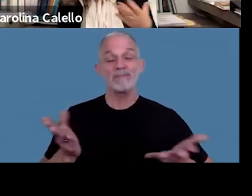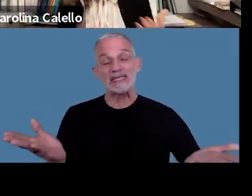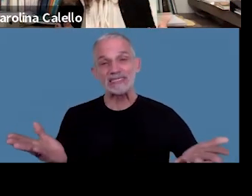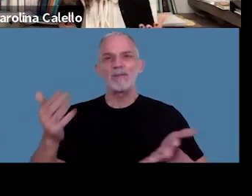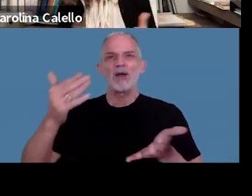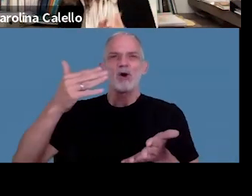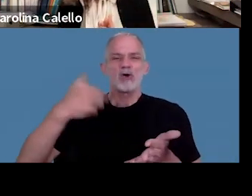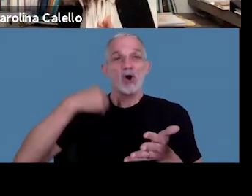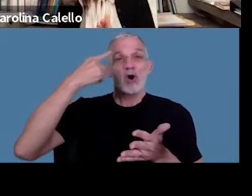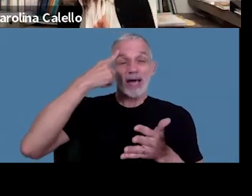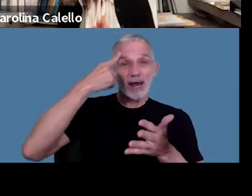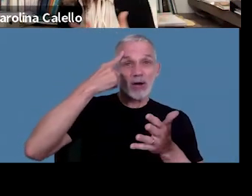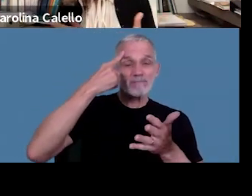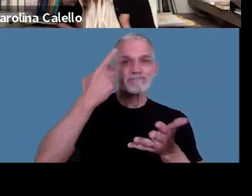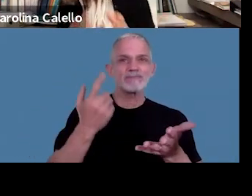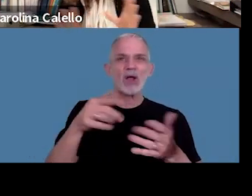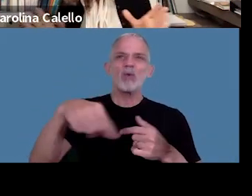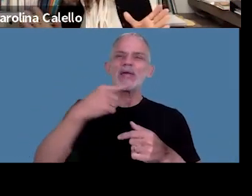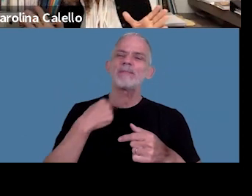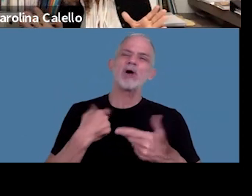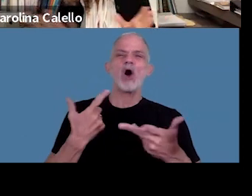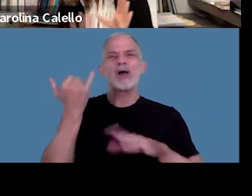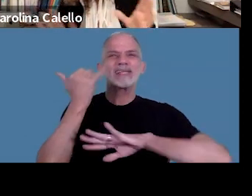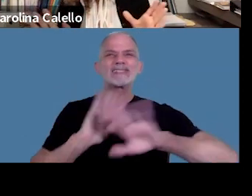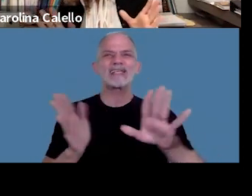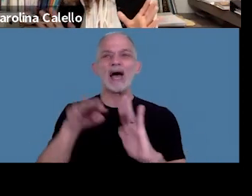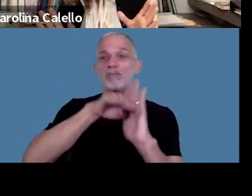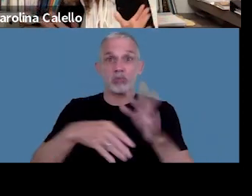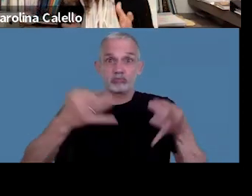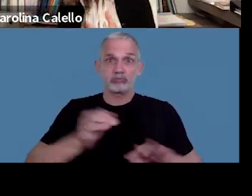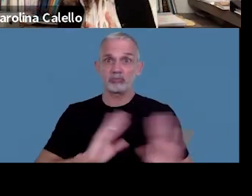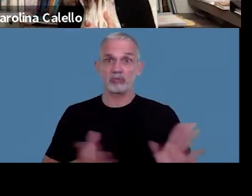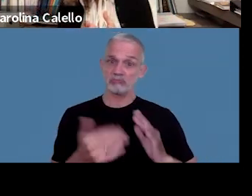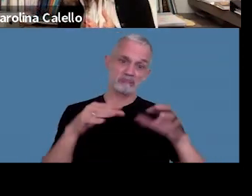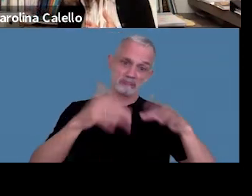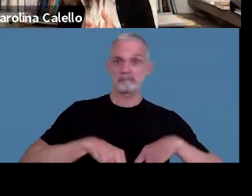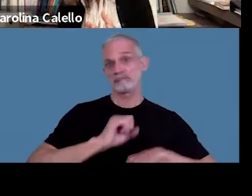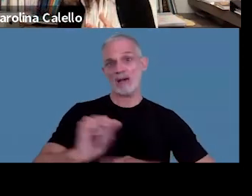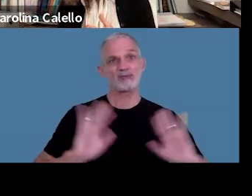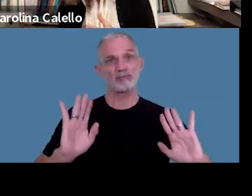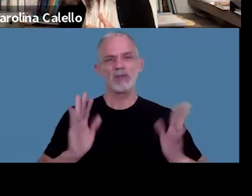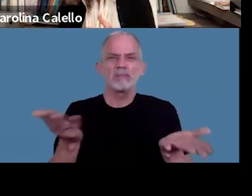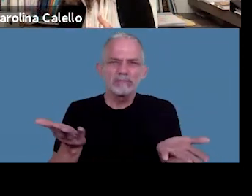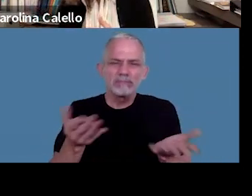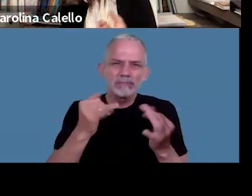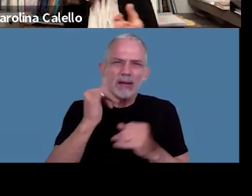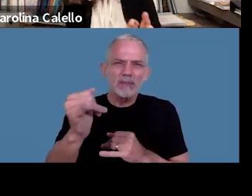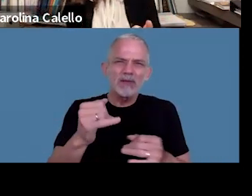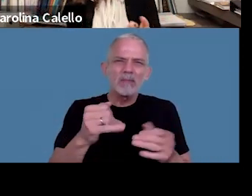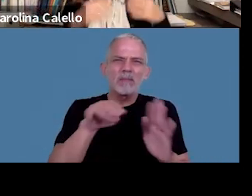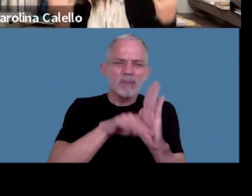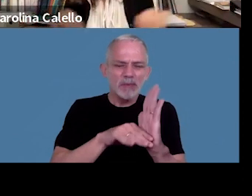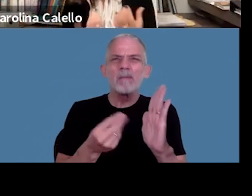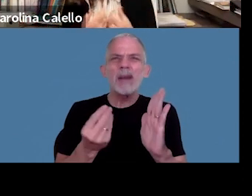que es una cuestión ustedes por ahí me dicen no ya el requisito está cumplido la formalidad pero yo creo que el requisito hay que tenerlo